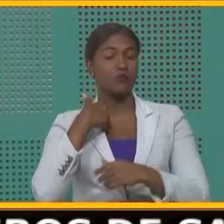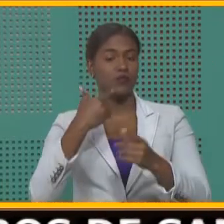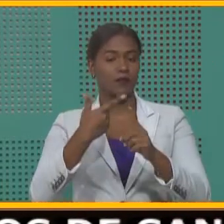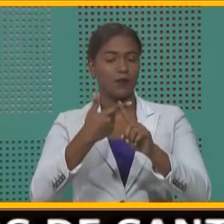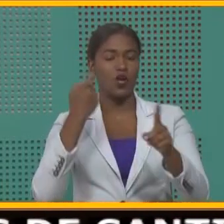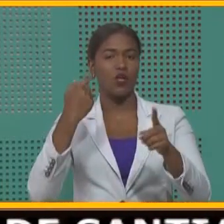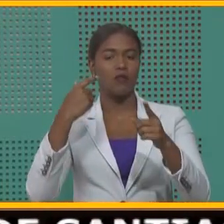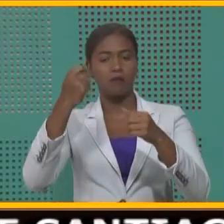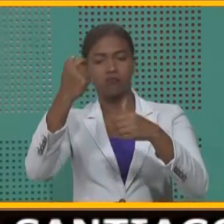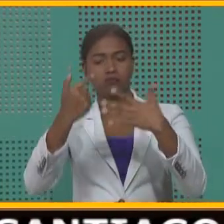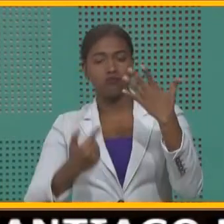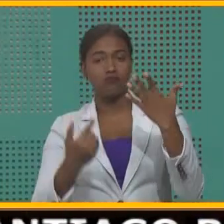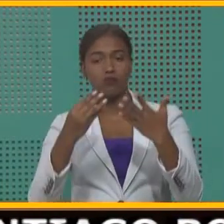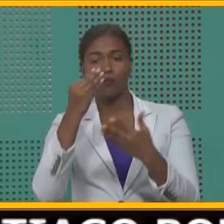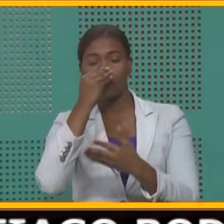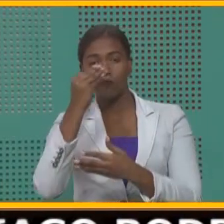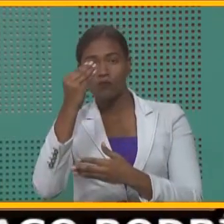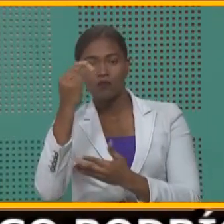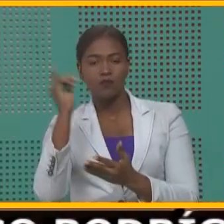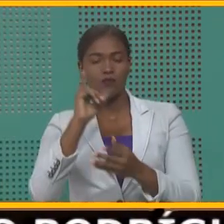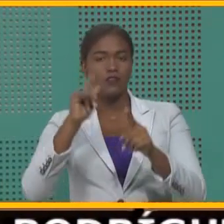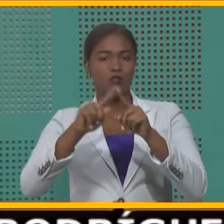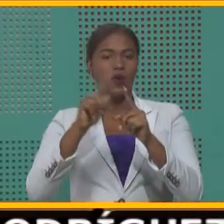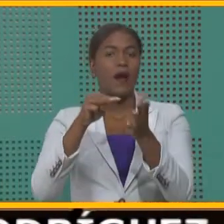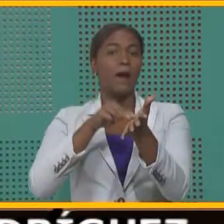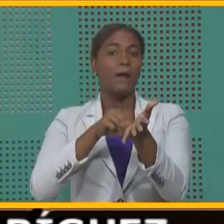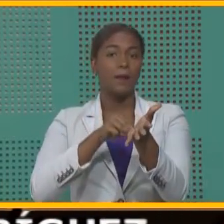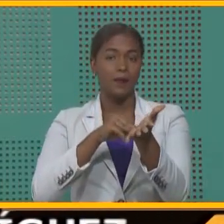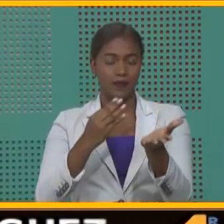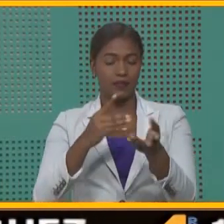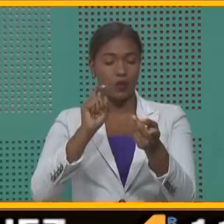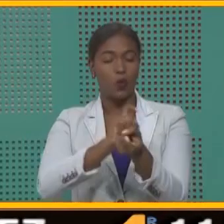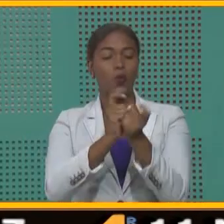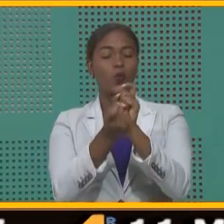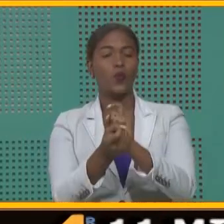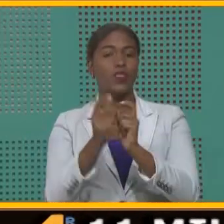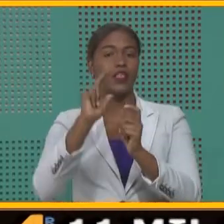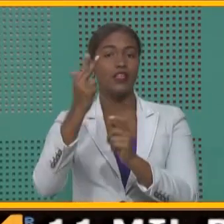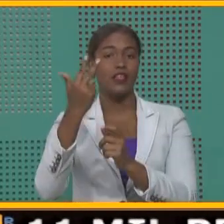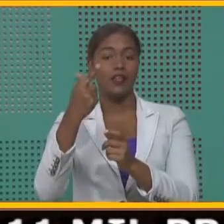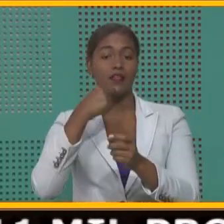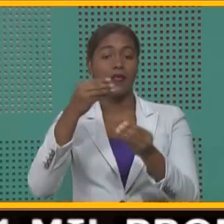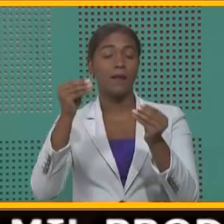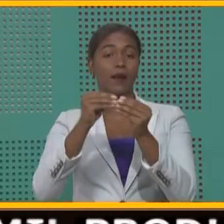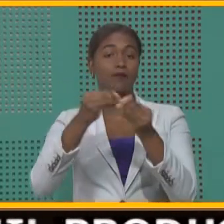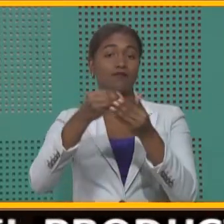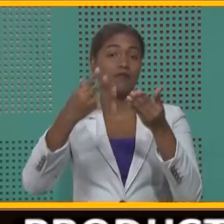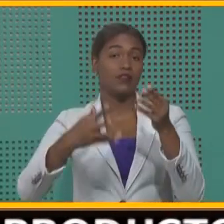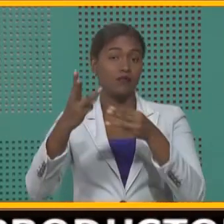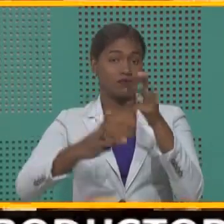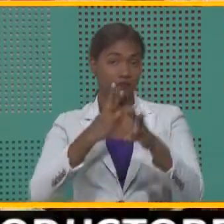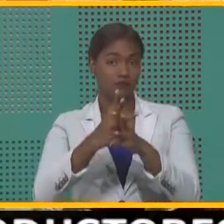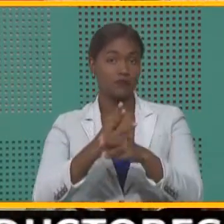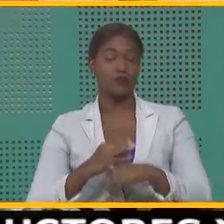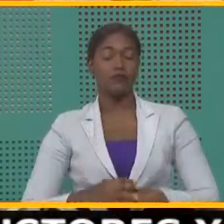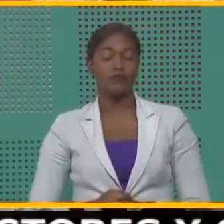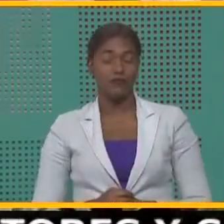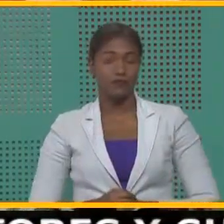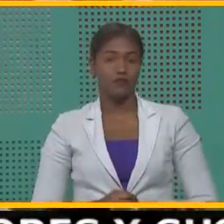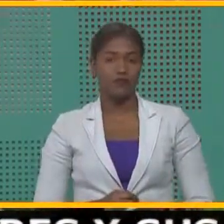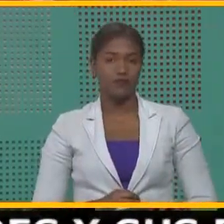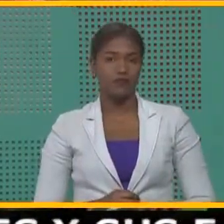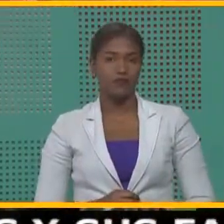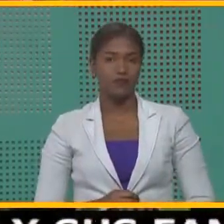posee propiedades culinarias y medicinales, convirtiéndose en la tercera especie más cara del mundo. Y aquí